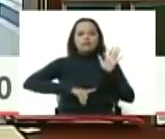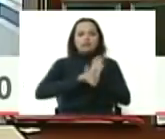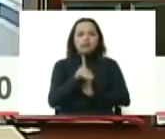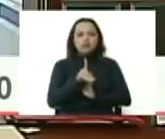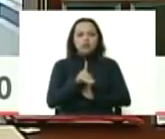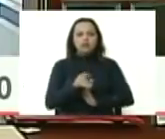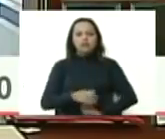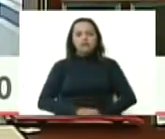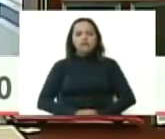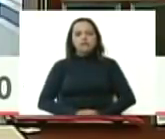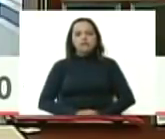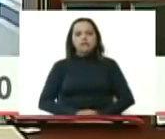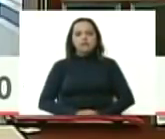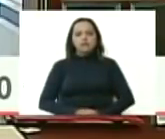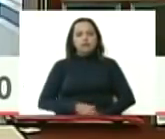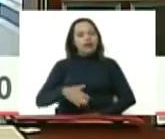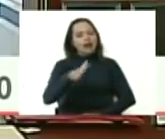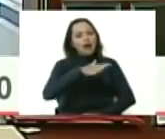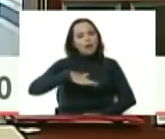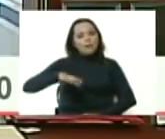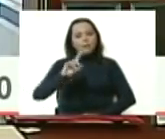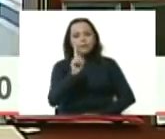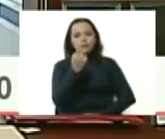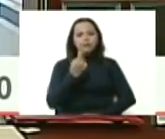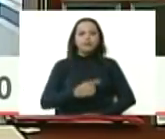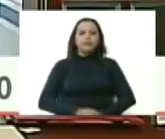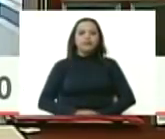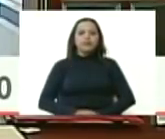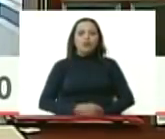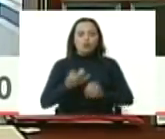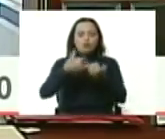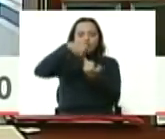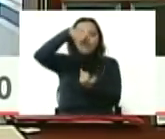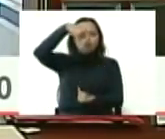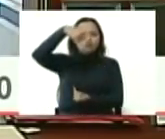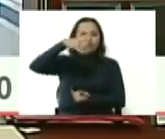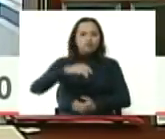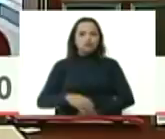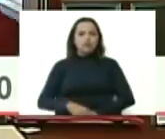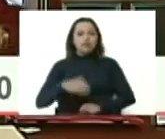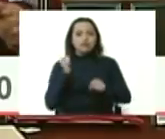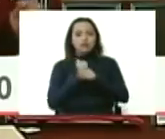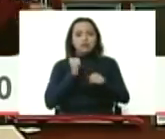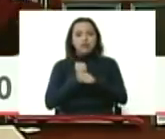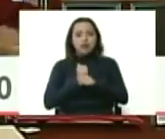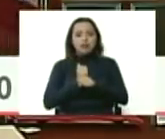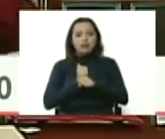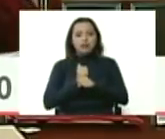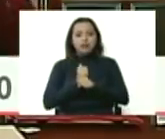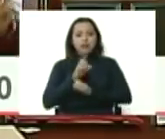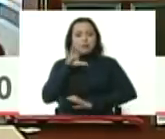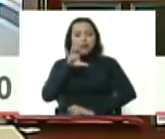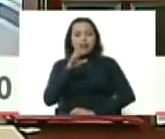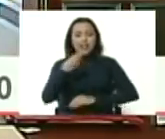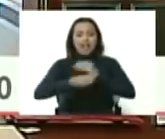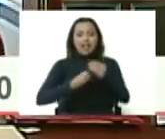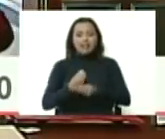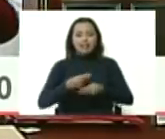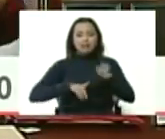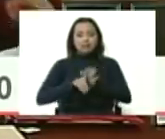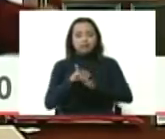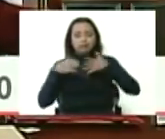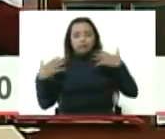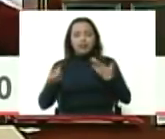campo primero columna vertebral de las fuerzas productivas de esos países que han alegrado ser potencias económicas